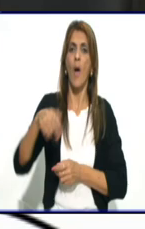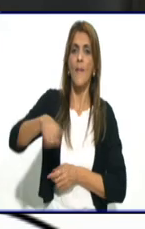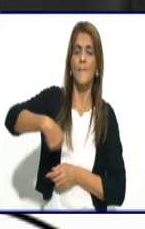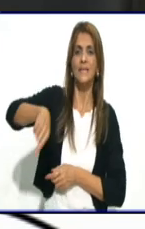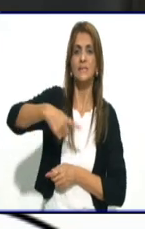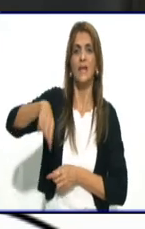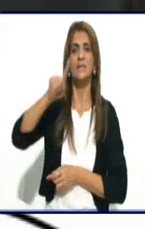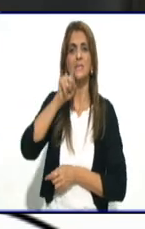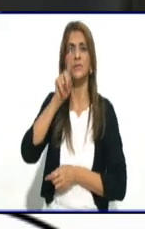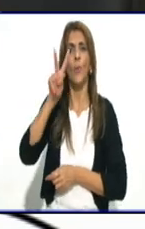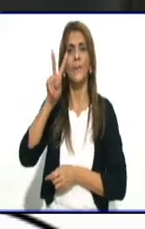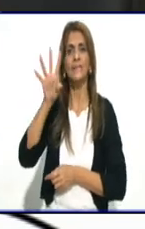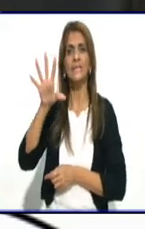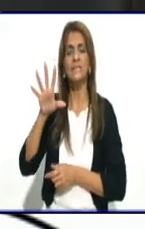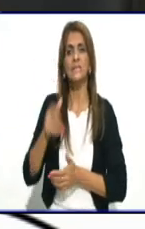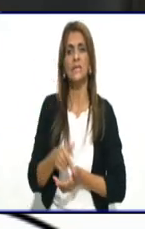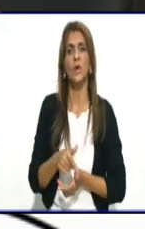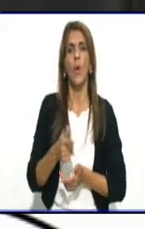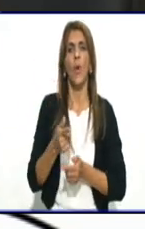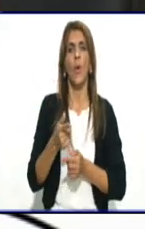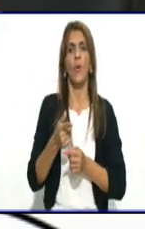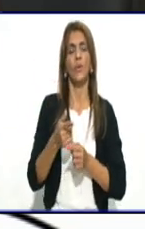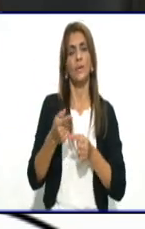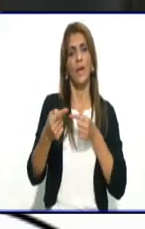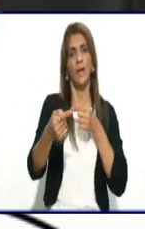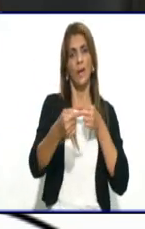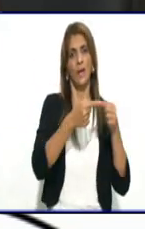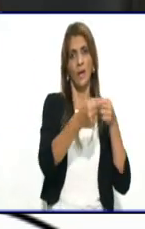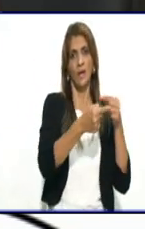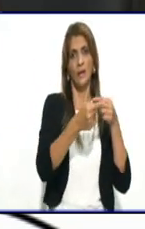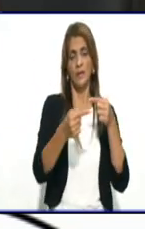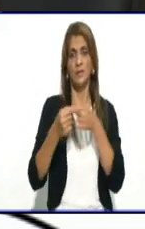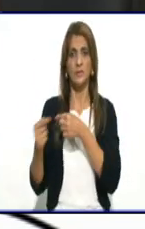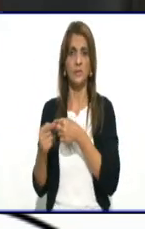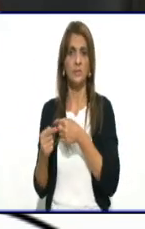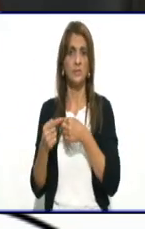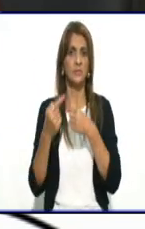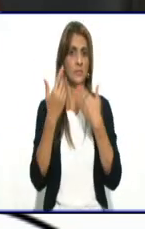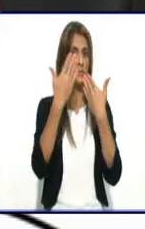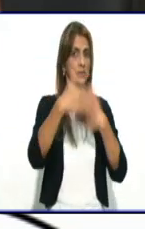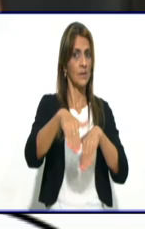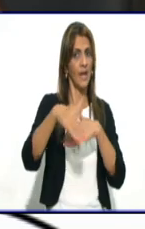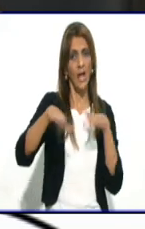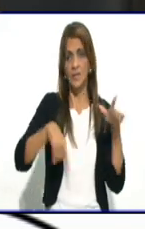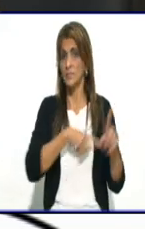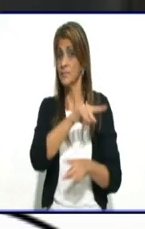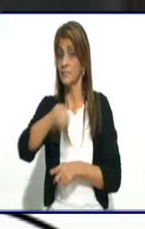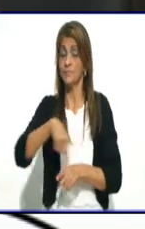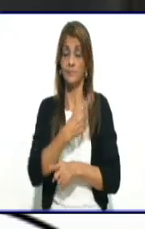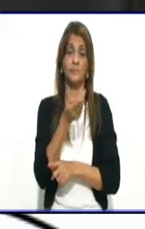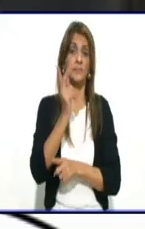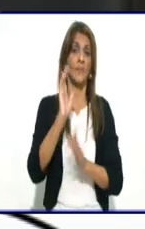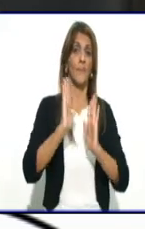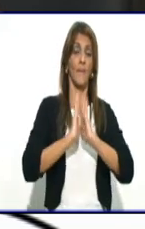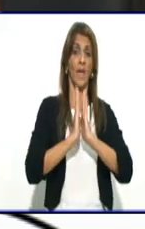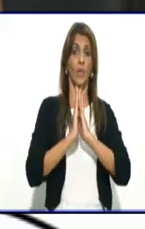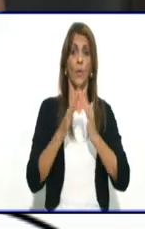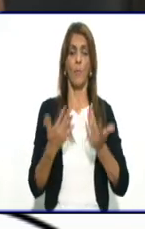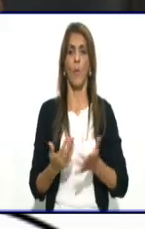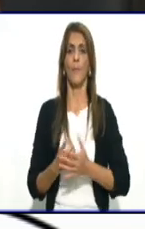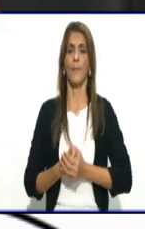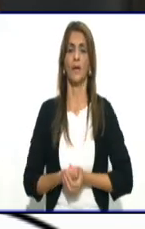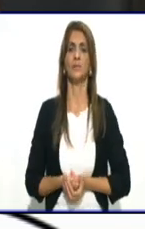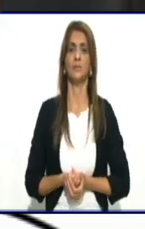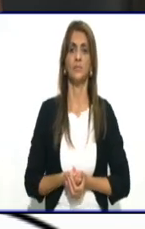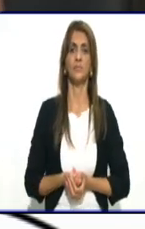125I, que sus límites son calle Larramendi, Eduardo Galindo y calle Línea. En el